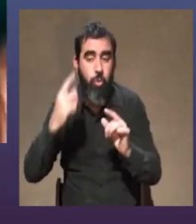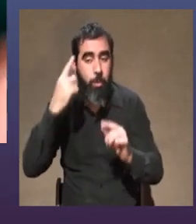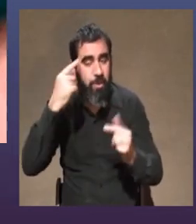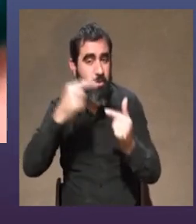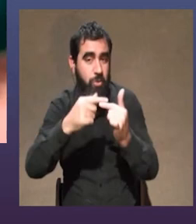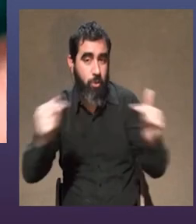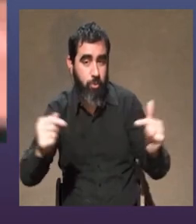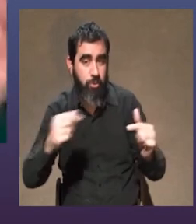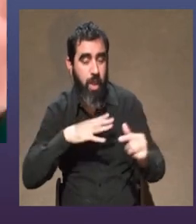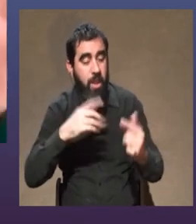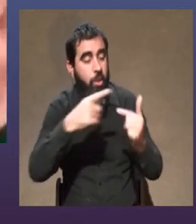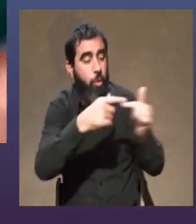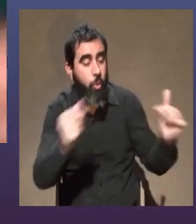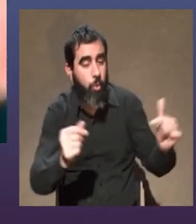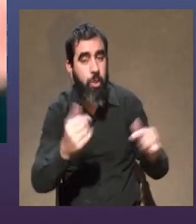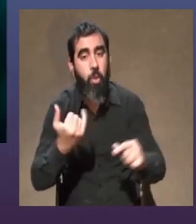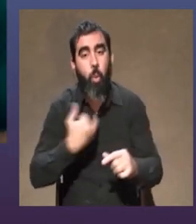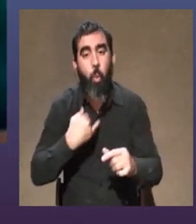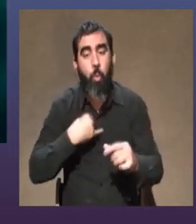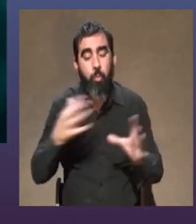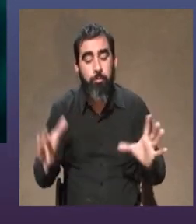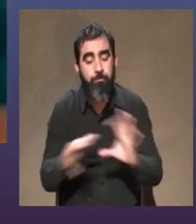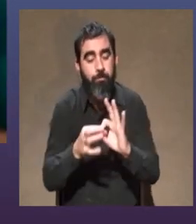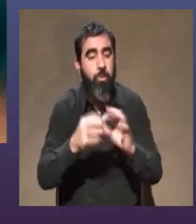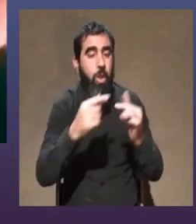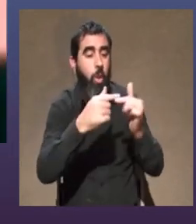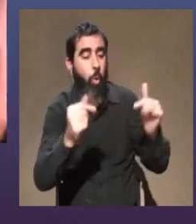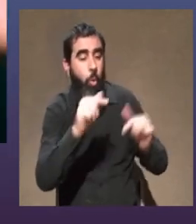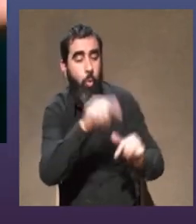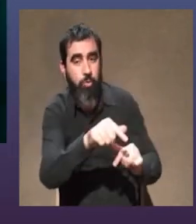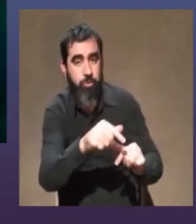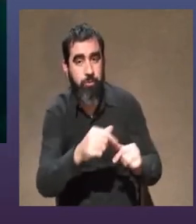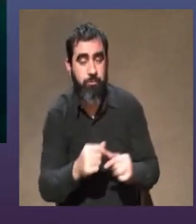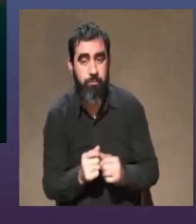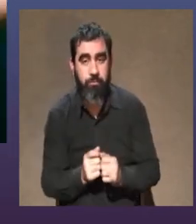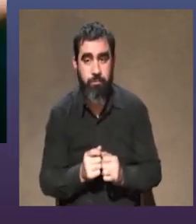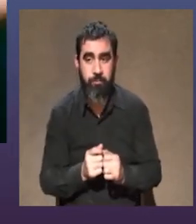la cosa y cómo me vincula con la cosa la cosa es